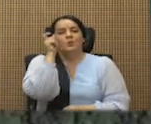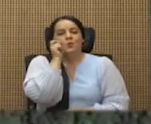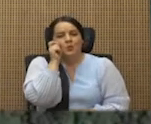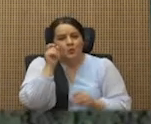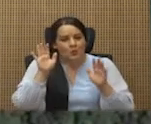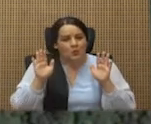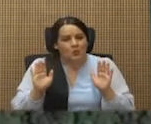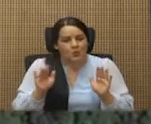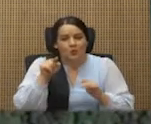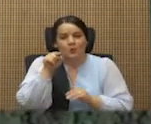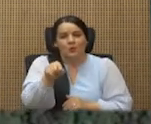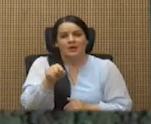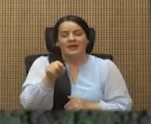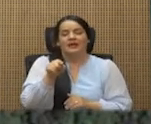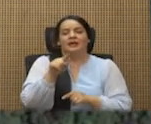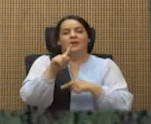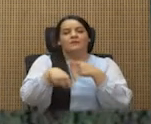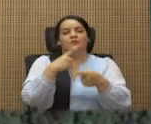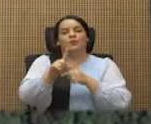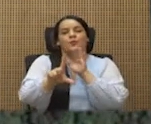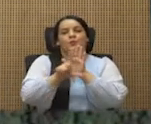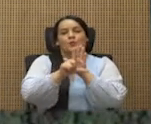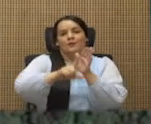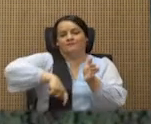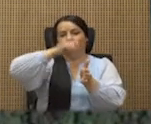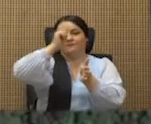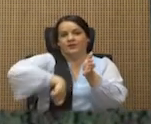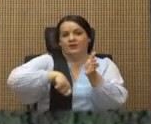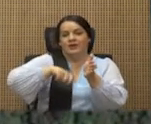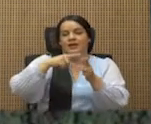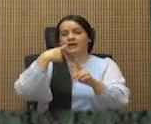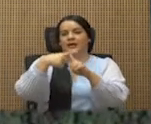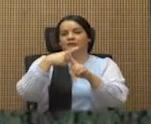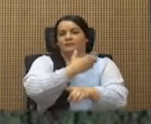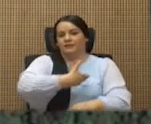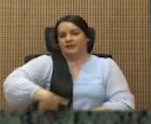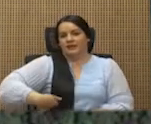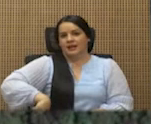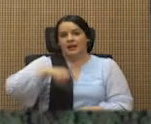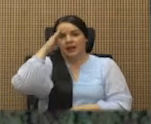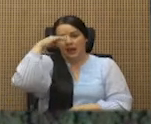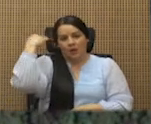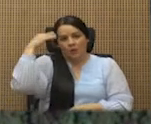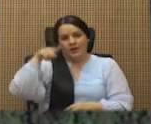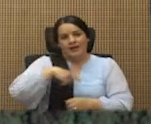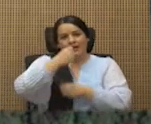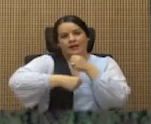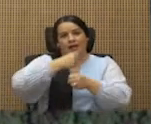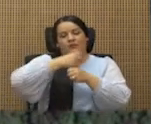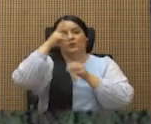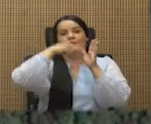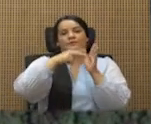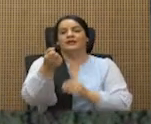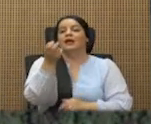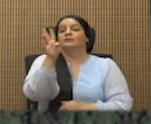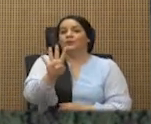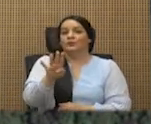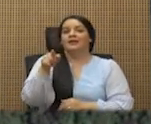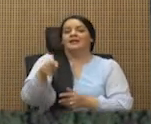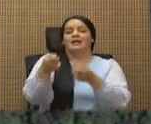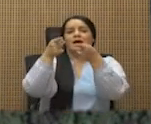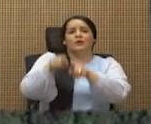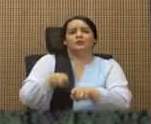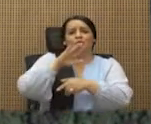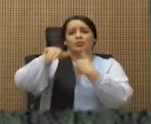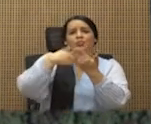Curiosamente, fue una ley firmada por la expresidente Laura Chinchilla en el 2014, la que causó